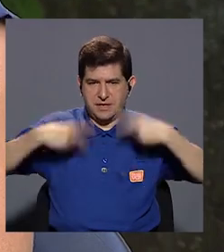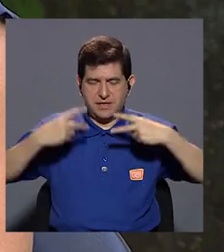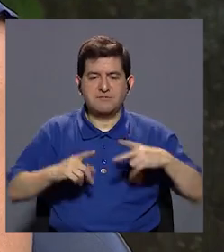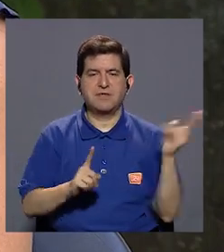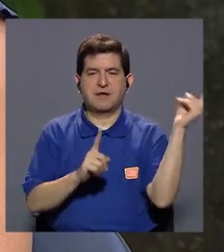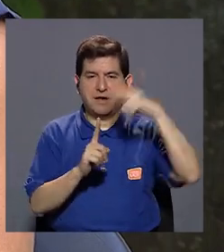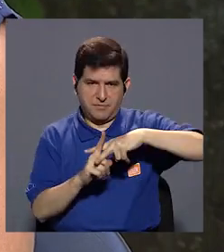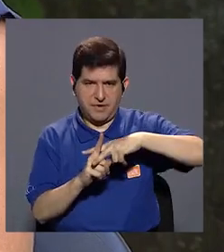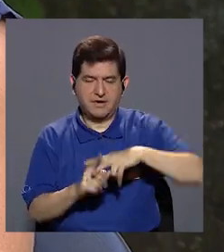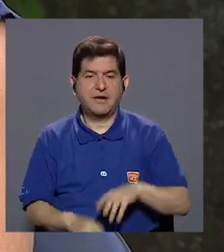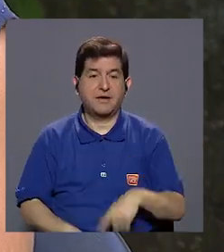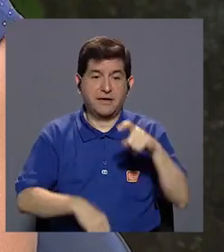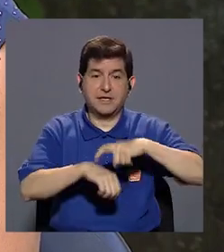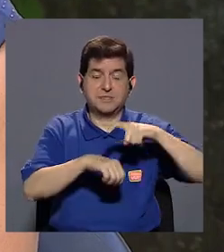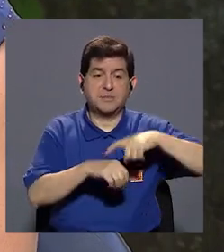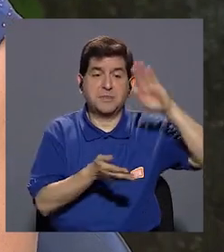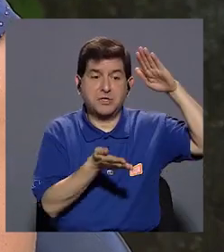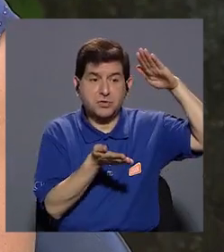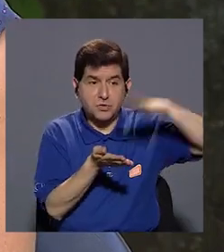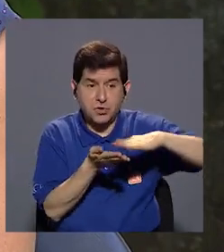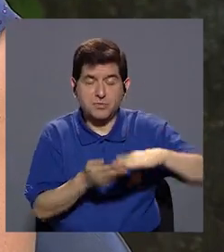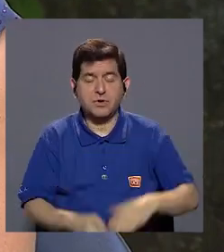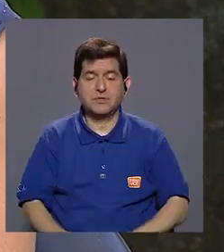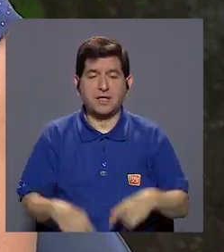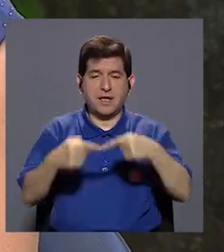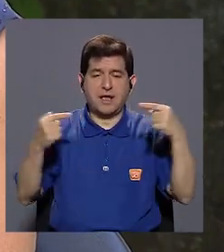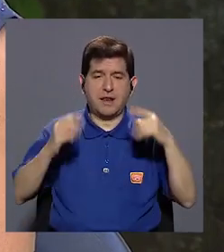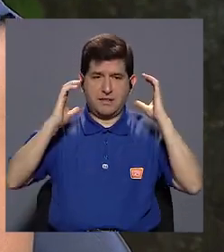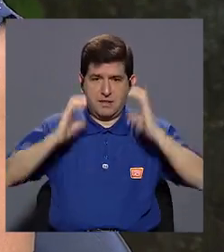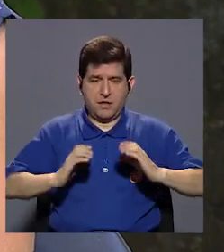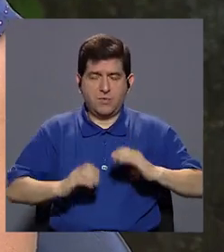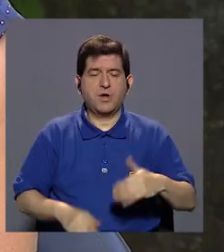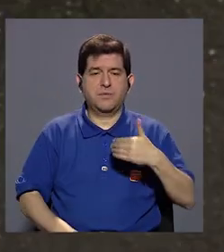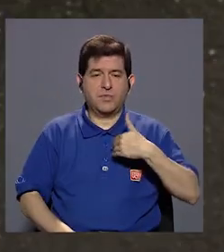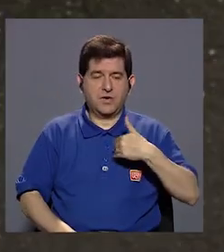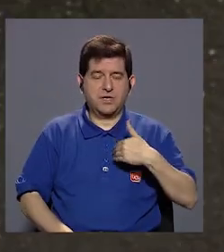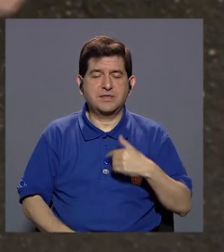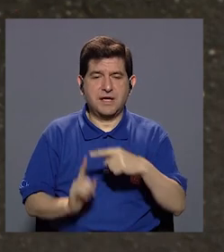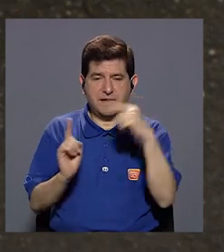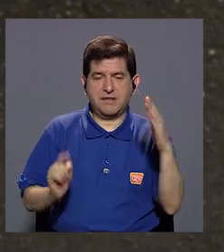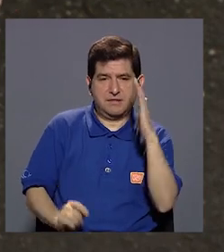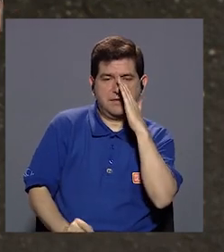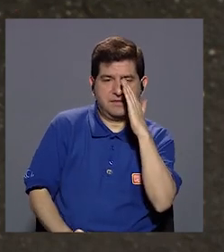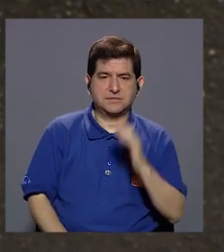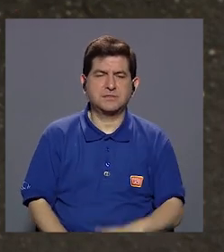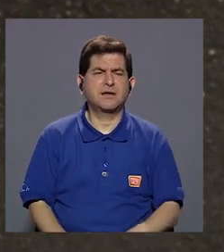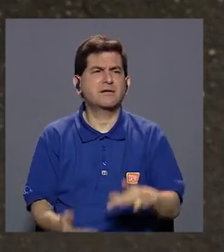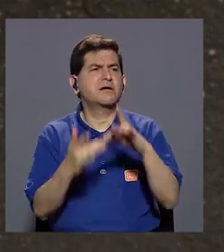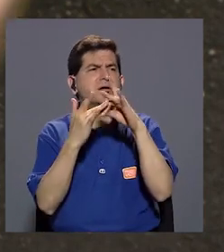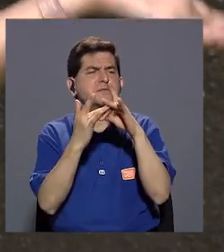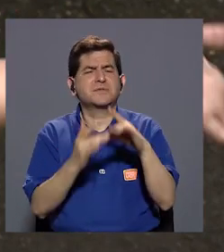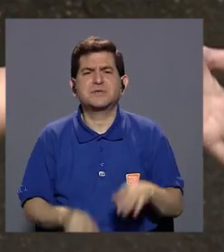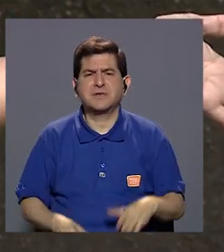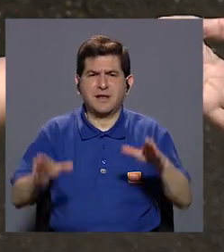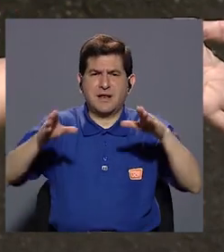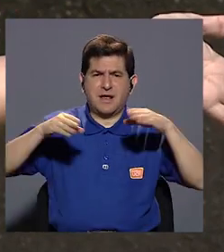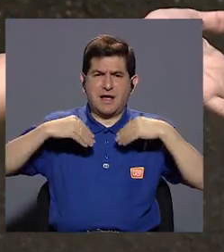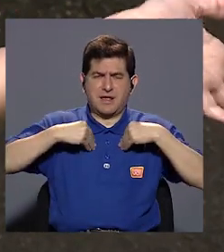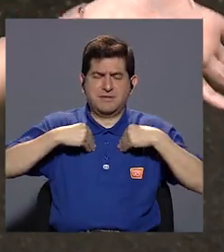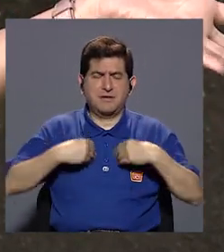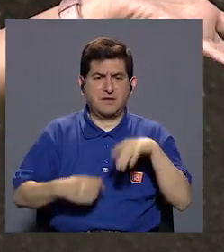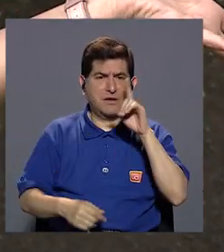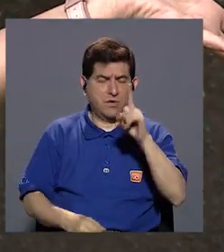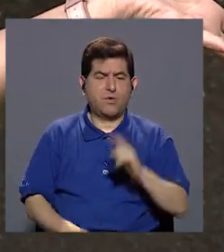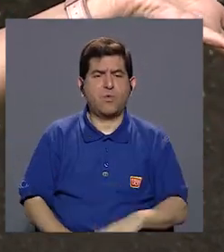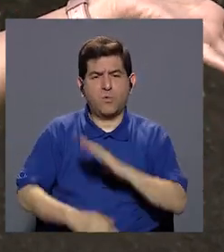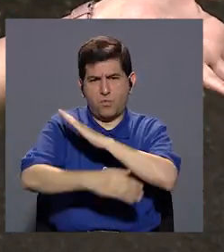de vida, que ahí es donde baja, ¿verdad? El anticuerpo materno. Se supone que cuando uno, sobre todo cuando se adquiere una